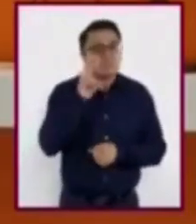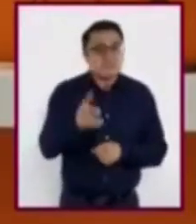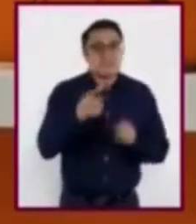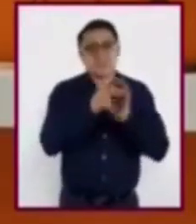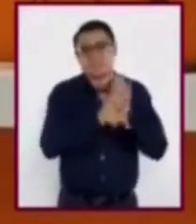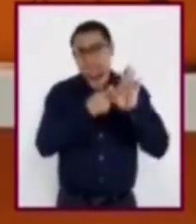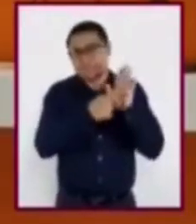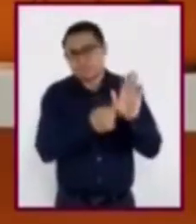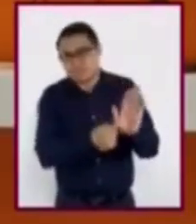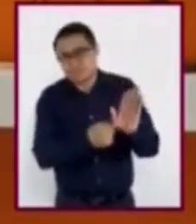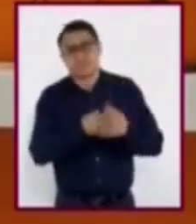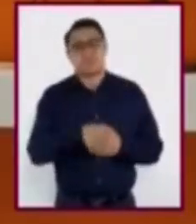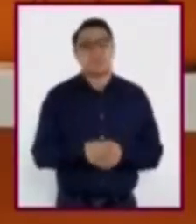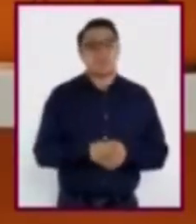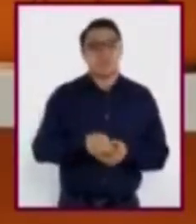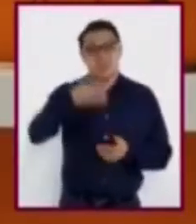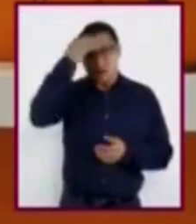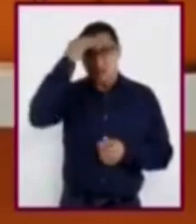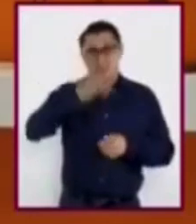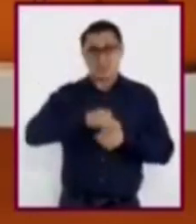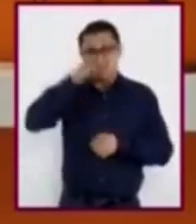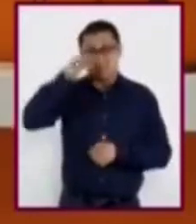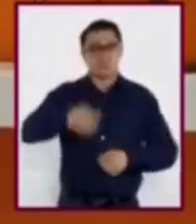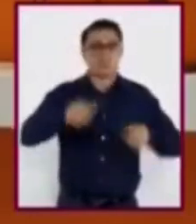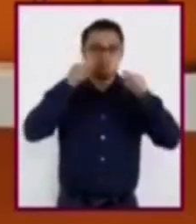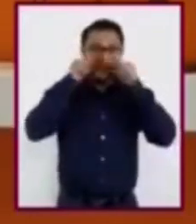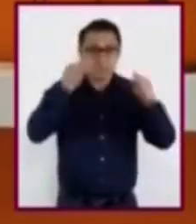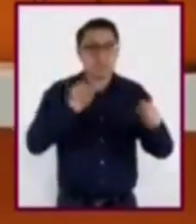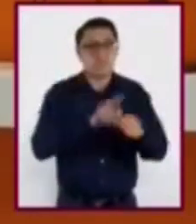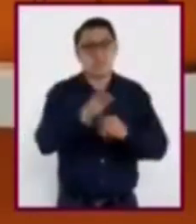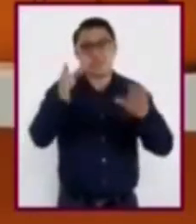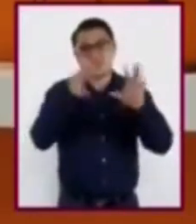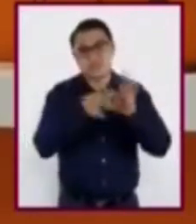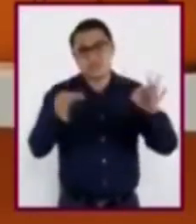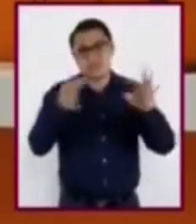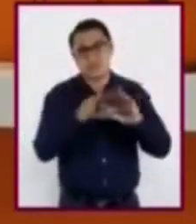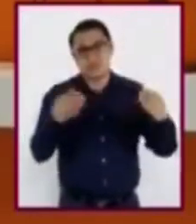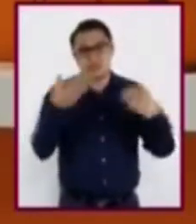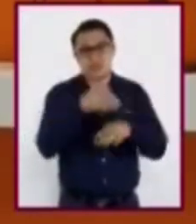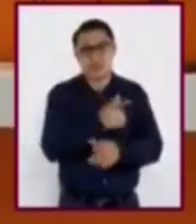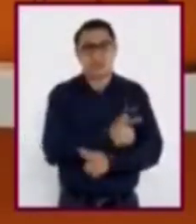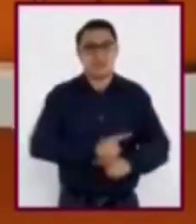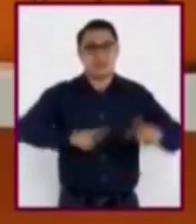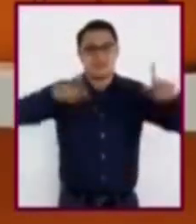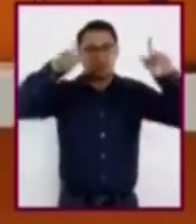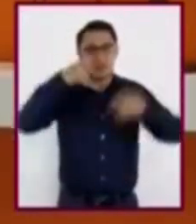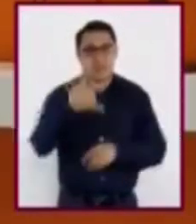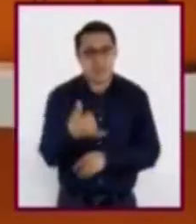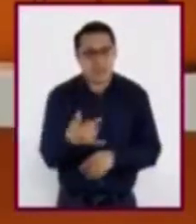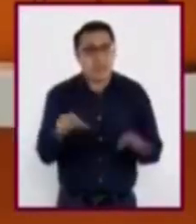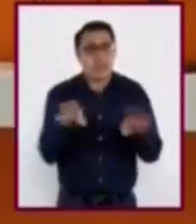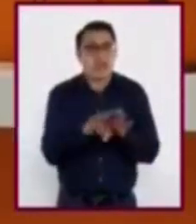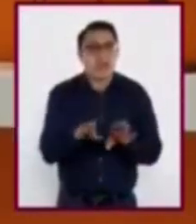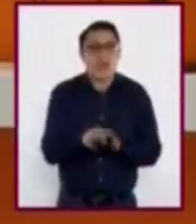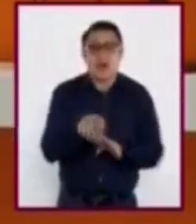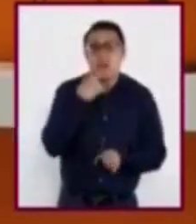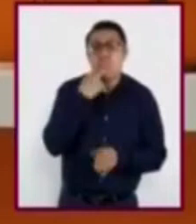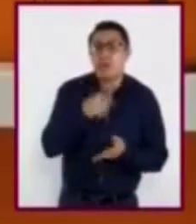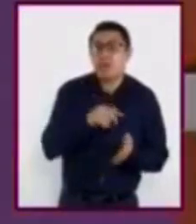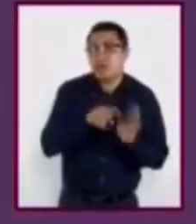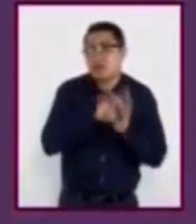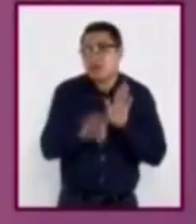más al respecto. Enfoquen su atención en la definición que se hace de la libertad y la manera en que se ejemplifica.